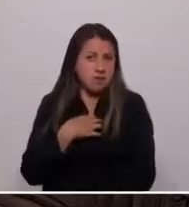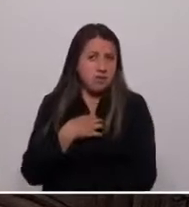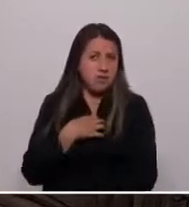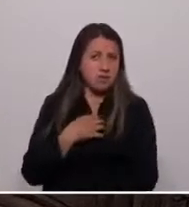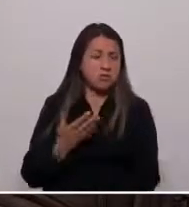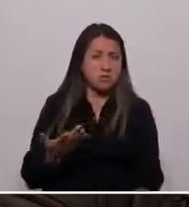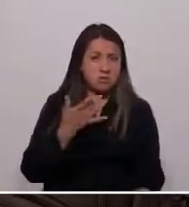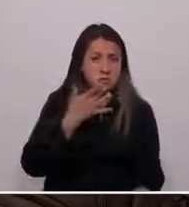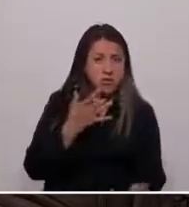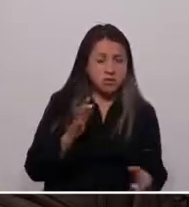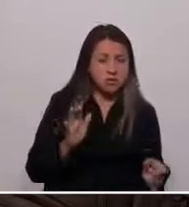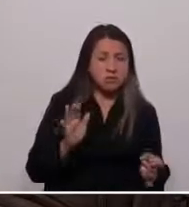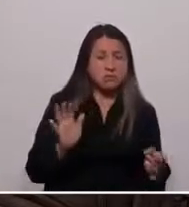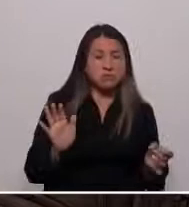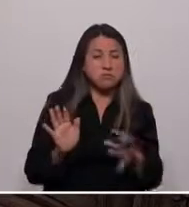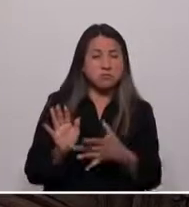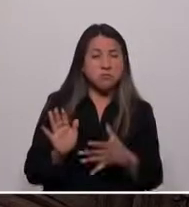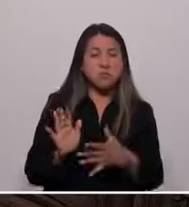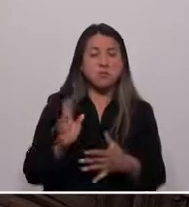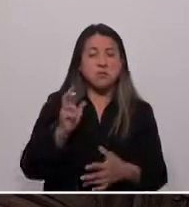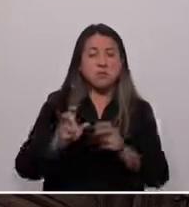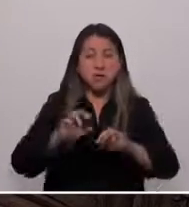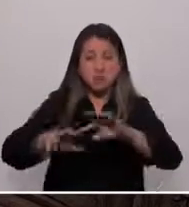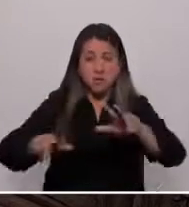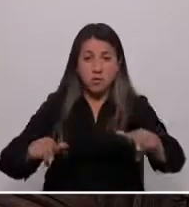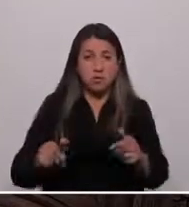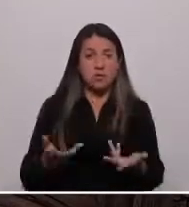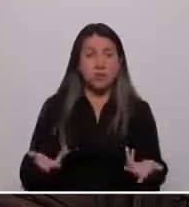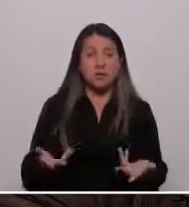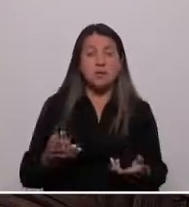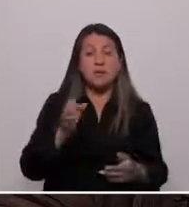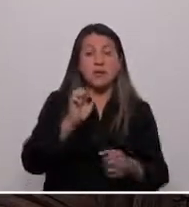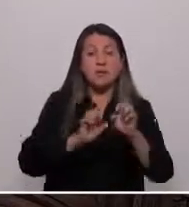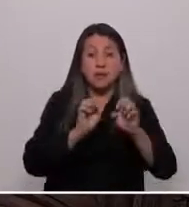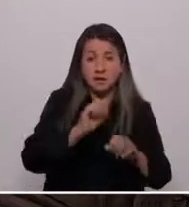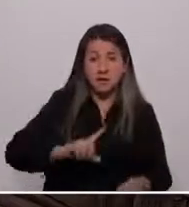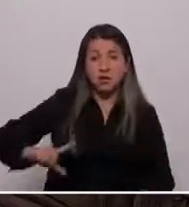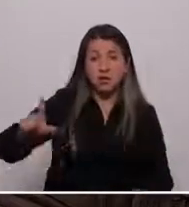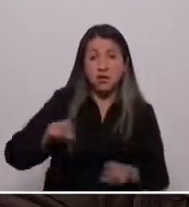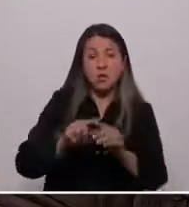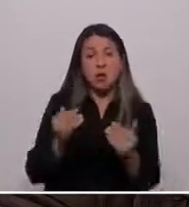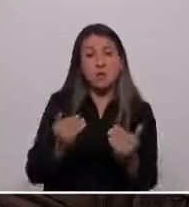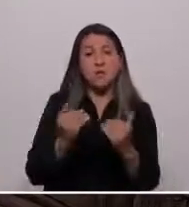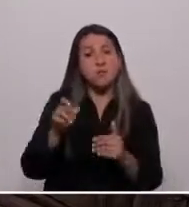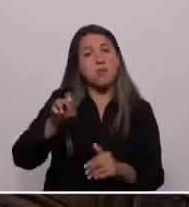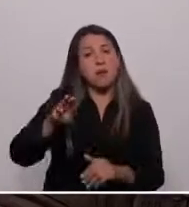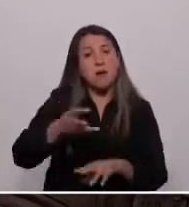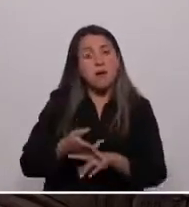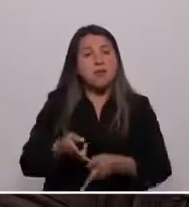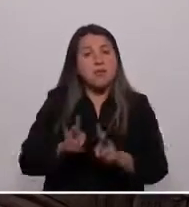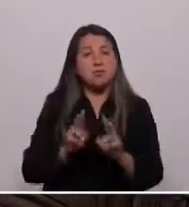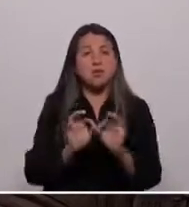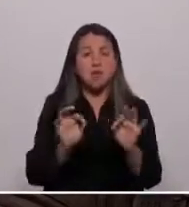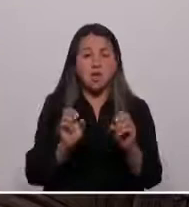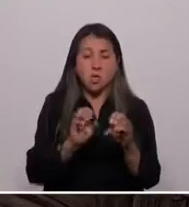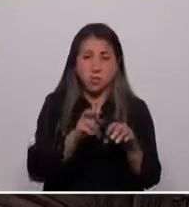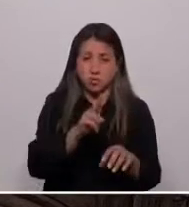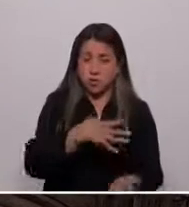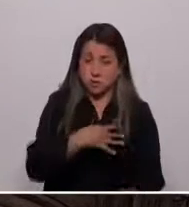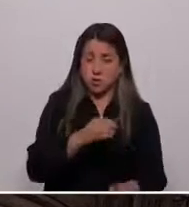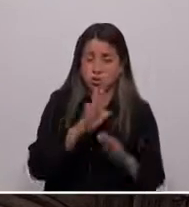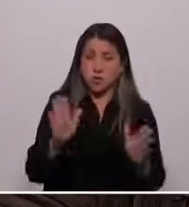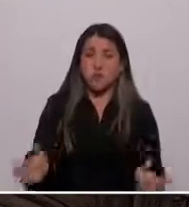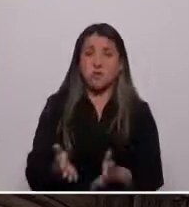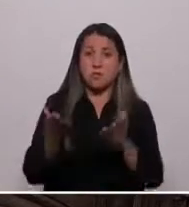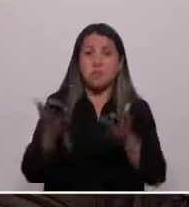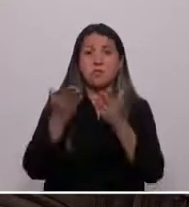En que el esfuerzo es valorado y no castigado. En que los emprendedores son apoyados. En que los padres tienen derecho a educar a sus hijos. En que se promueve la movilidad social